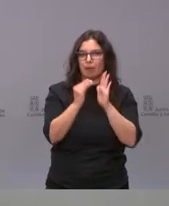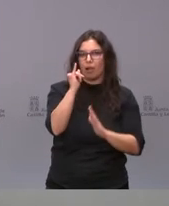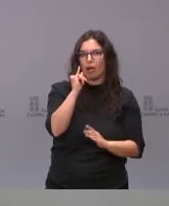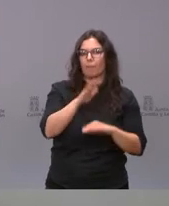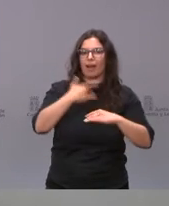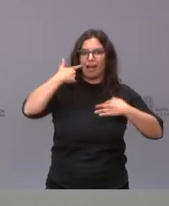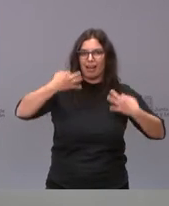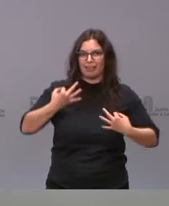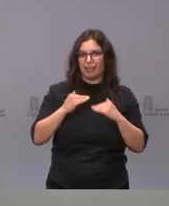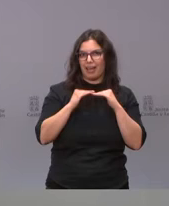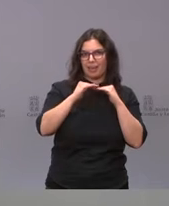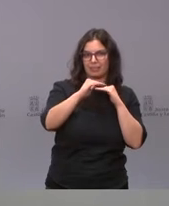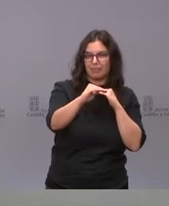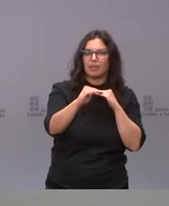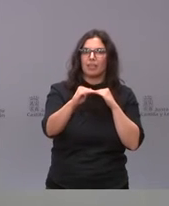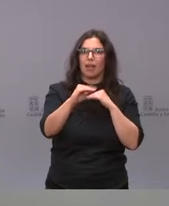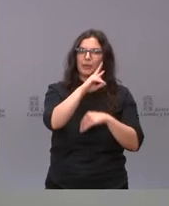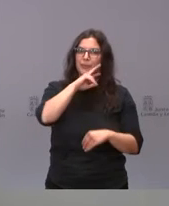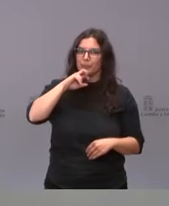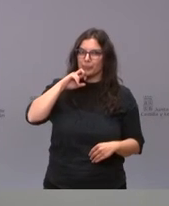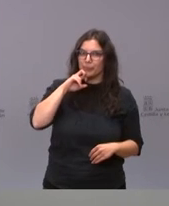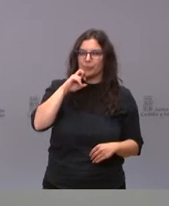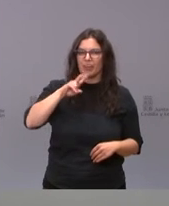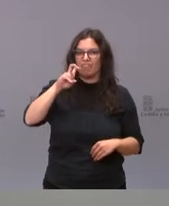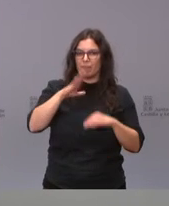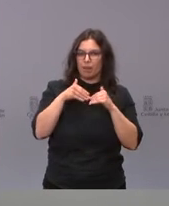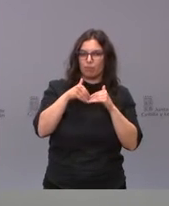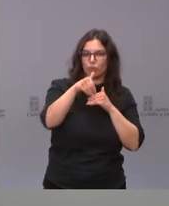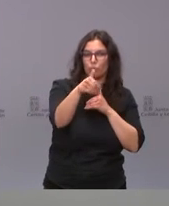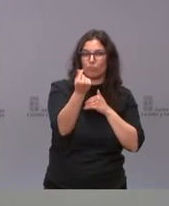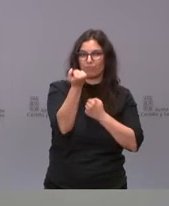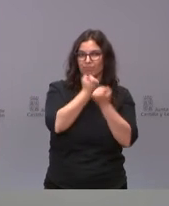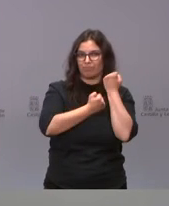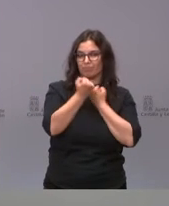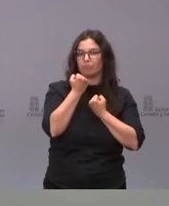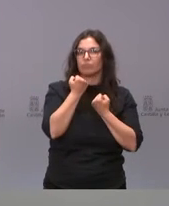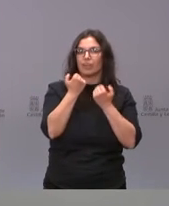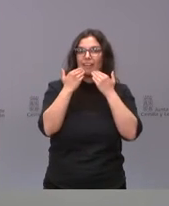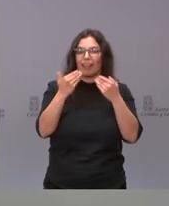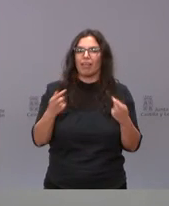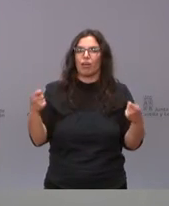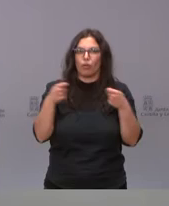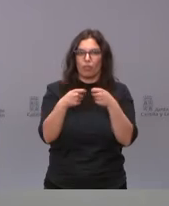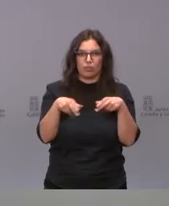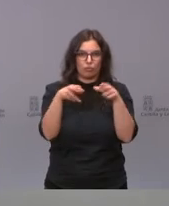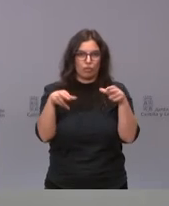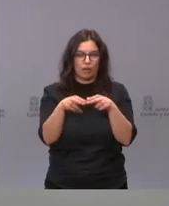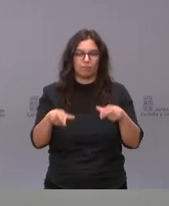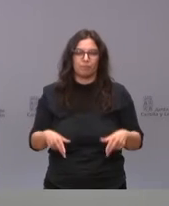esa estabilidad, esa sostenibilidad financiera a través de la concertación social,